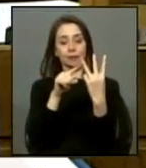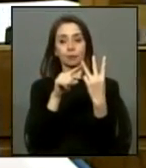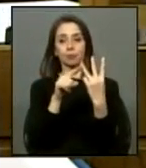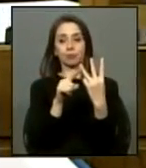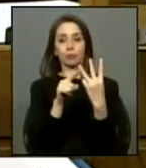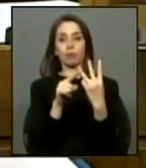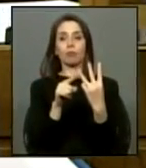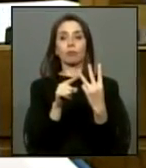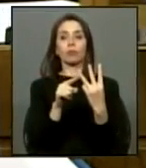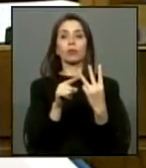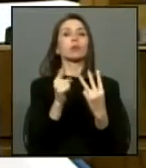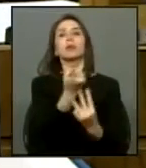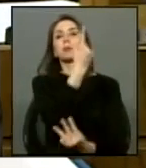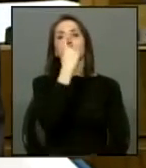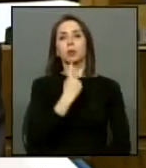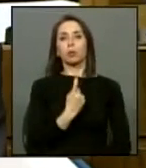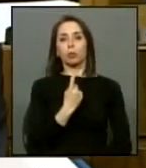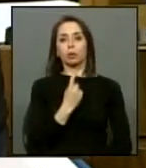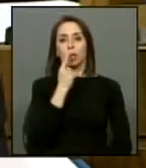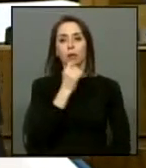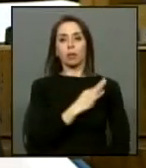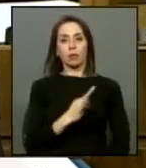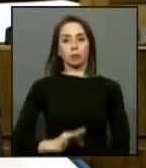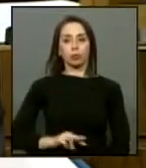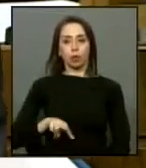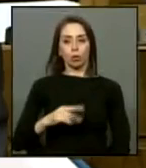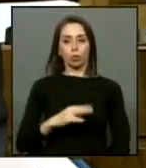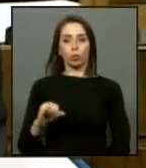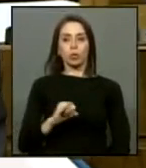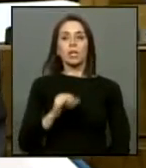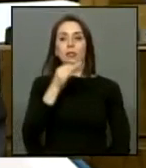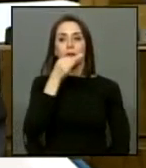uno podría hacerse la pregunta y el diputado Núñez decía